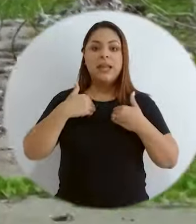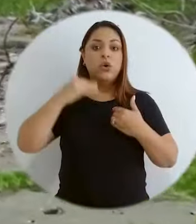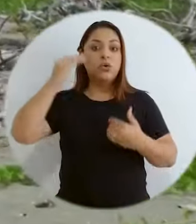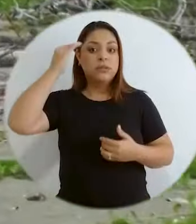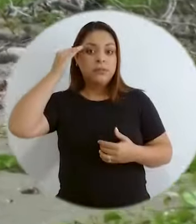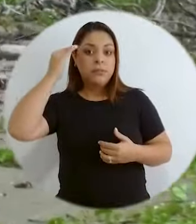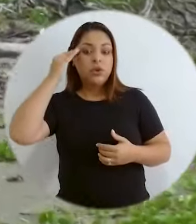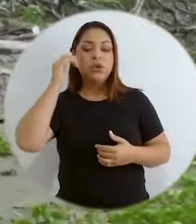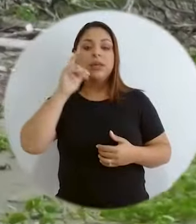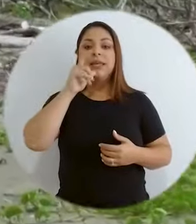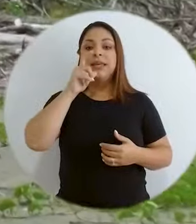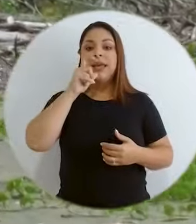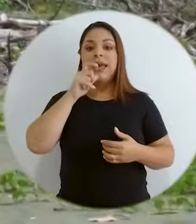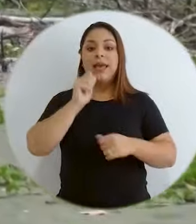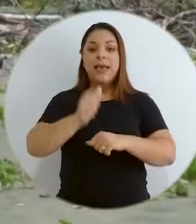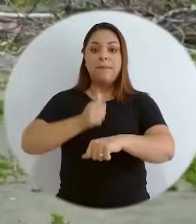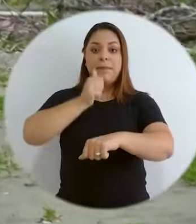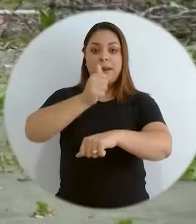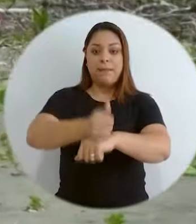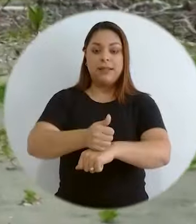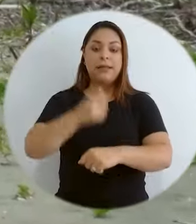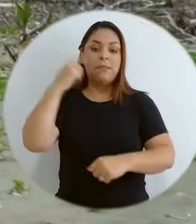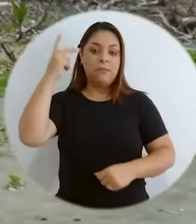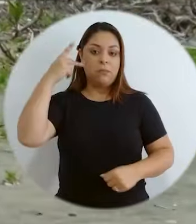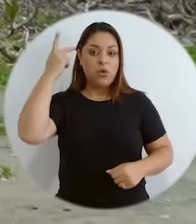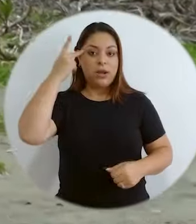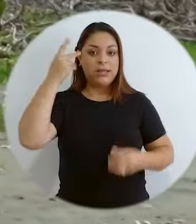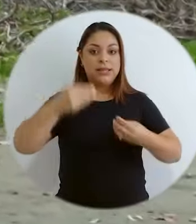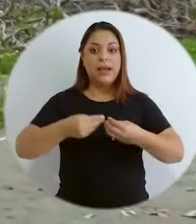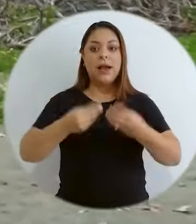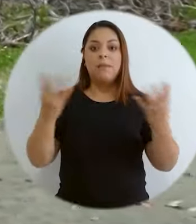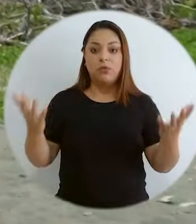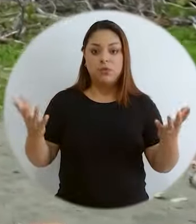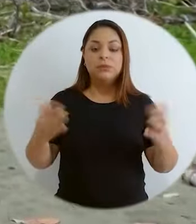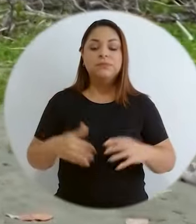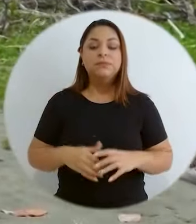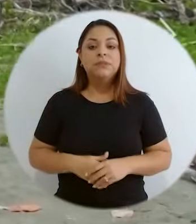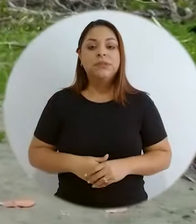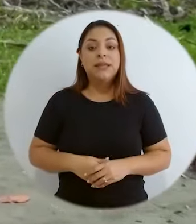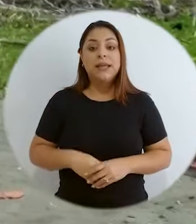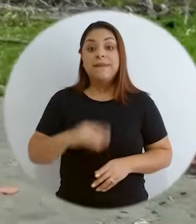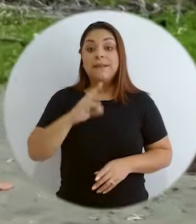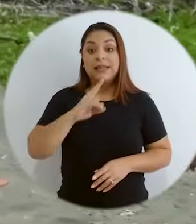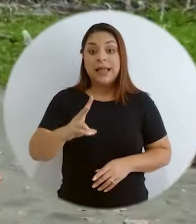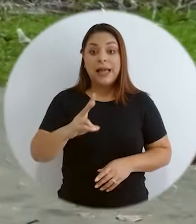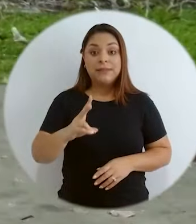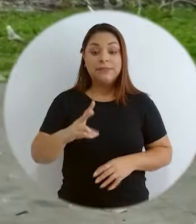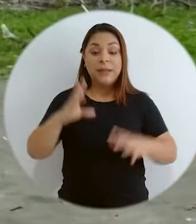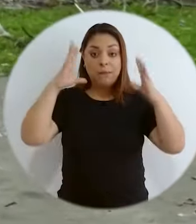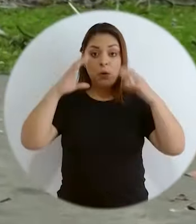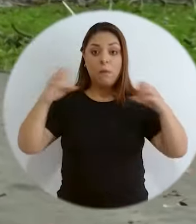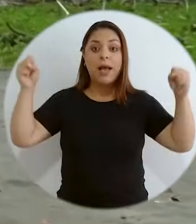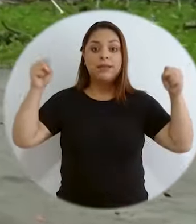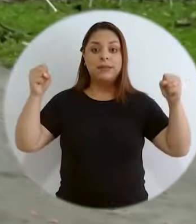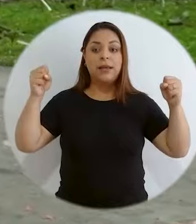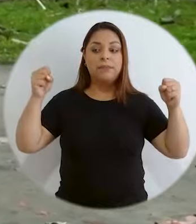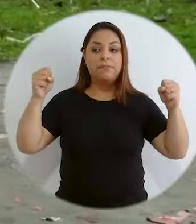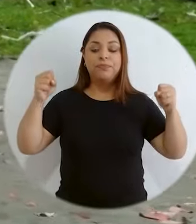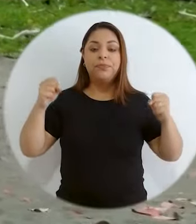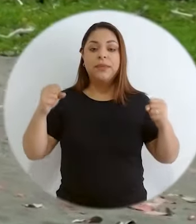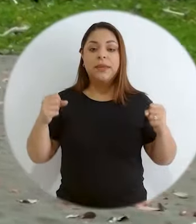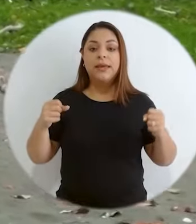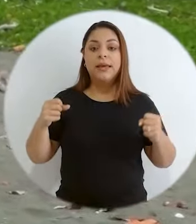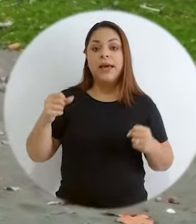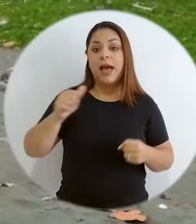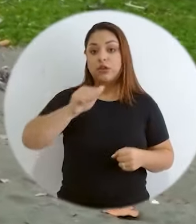entre quienes llegan a implementar la política pública, y eso está sucediendo también en nuestros mares, océanos, y aquí la diplomacia